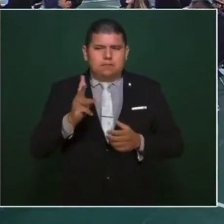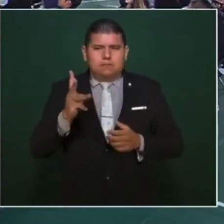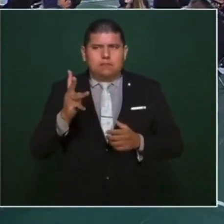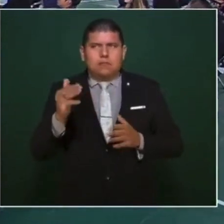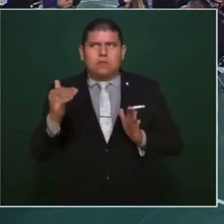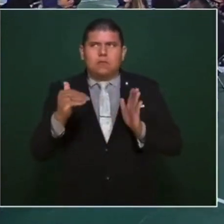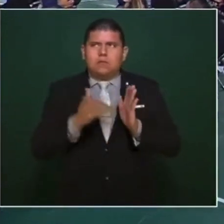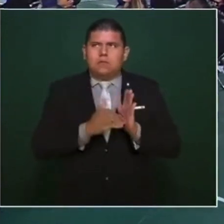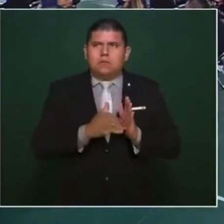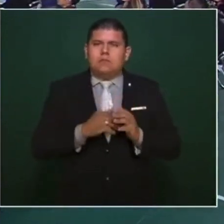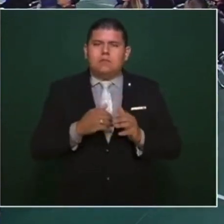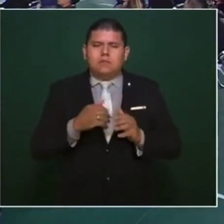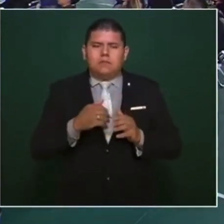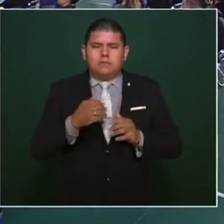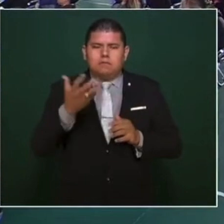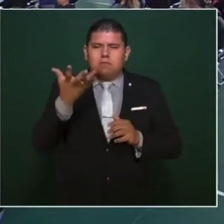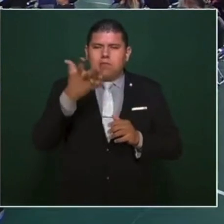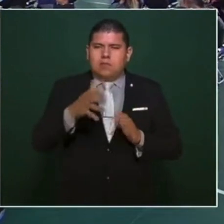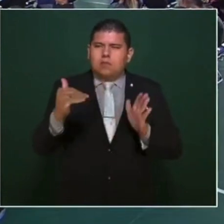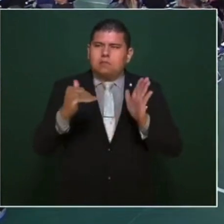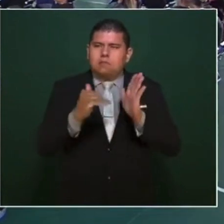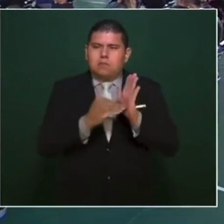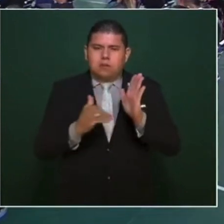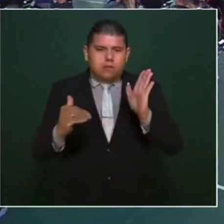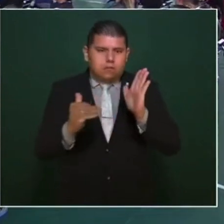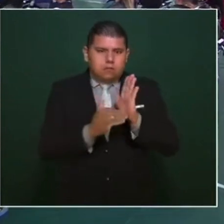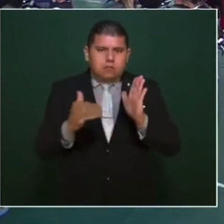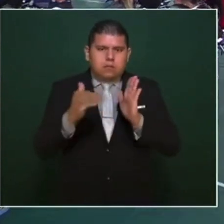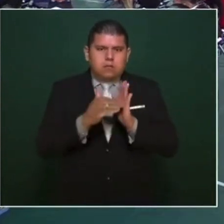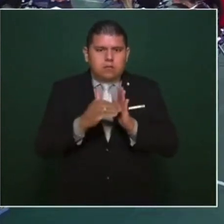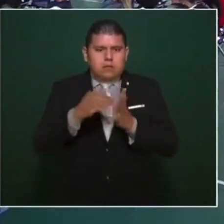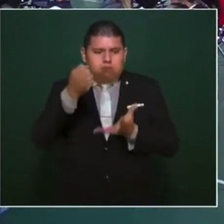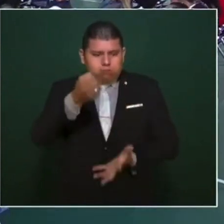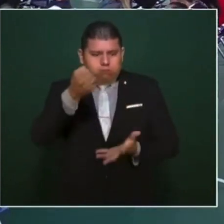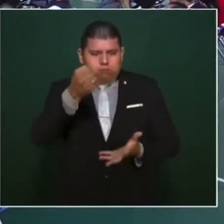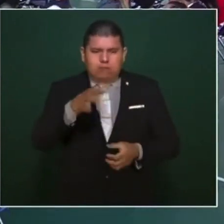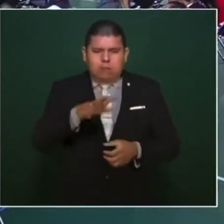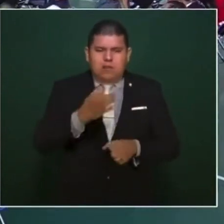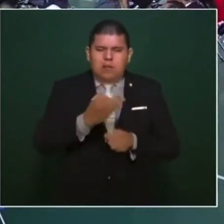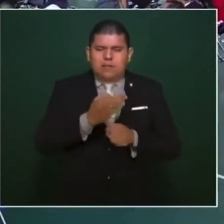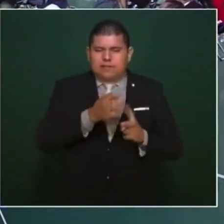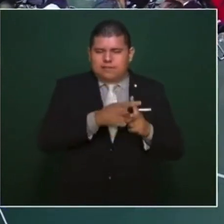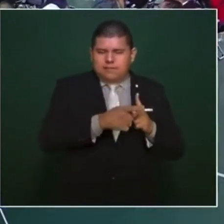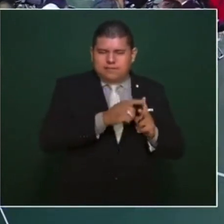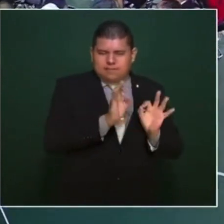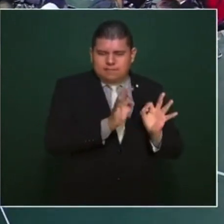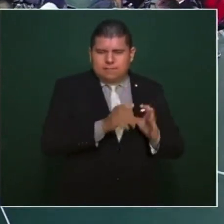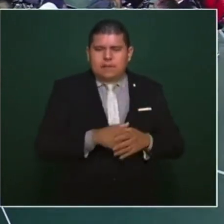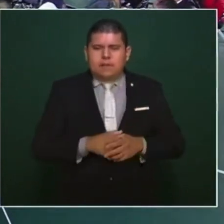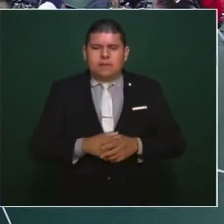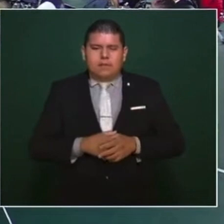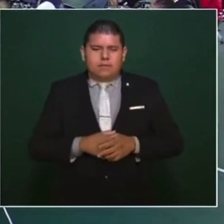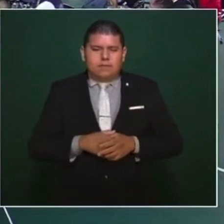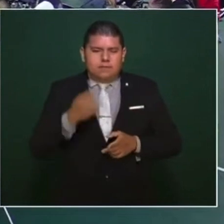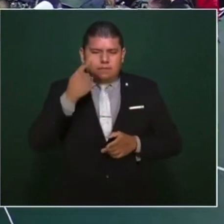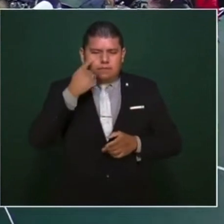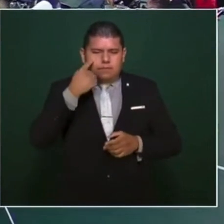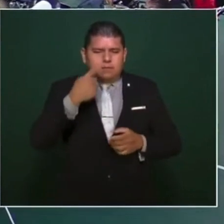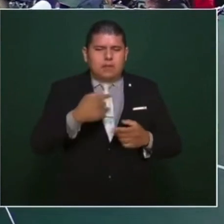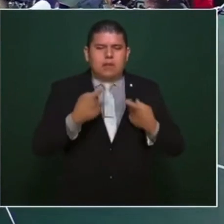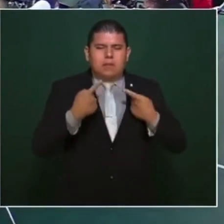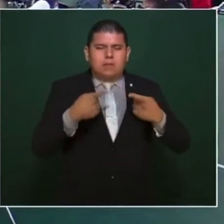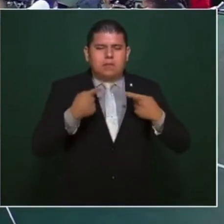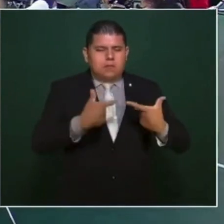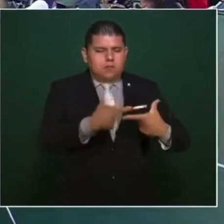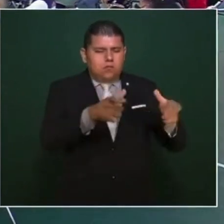mil, 6 mil, como 10 mil millones de pesos. Ahora hacemos la cuenta. Casi cada familia de Nayarit tiene